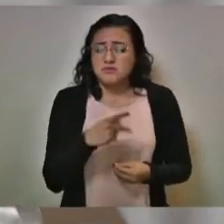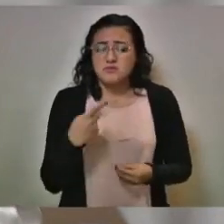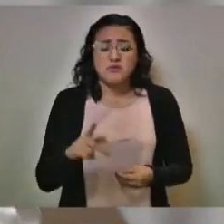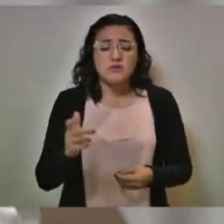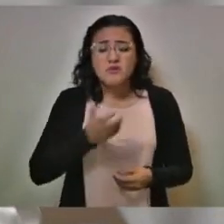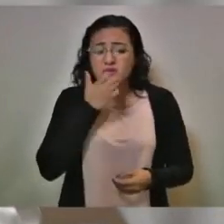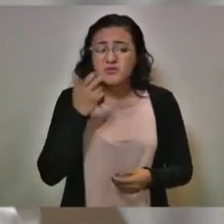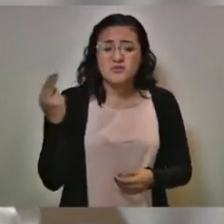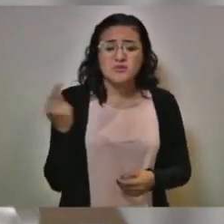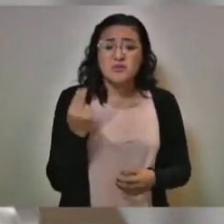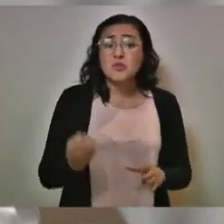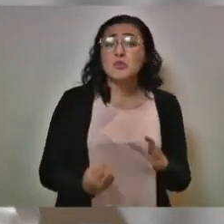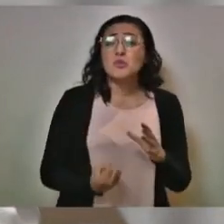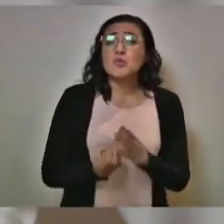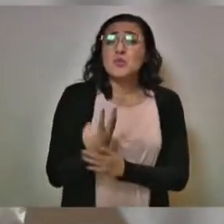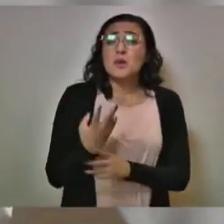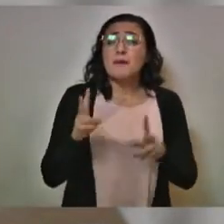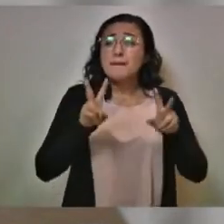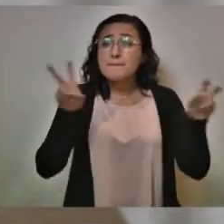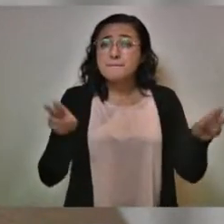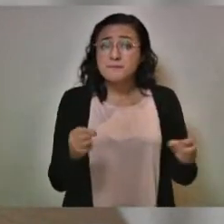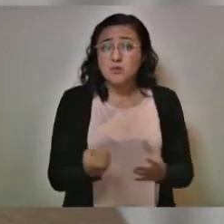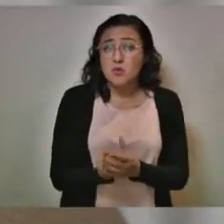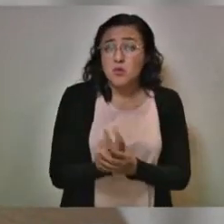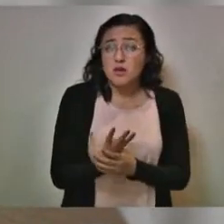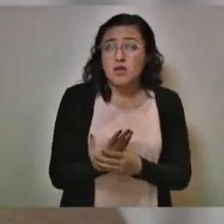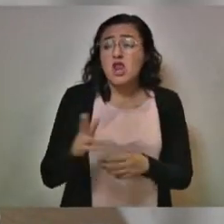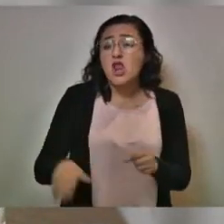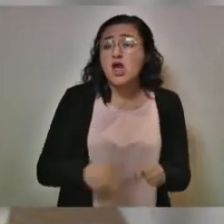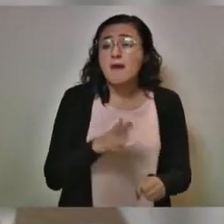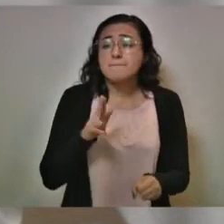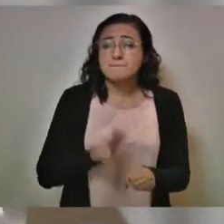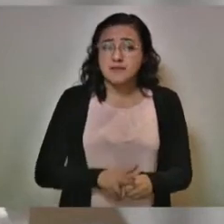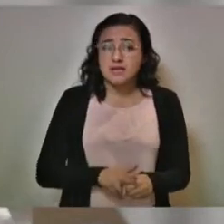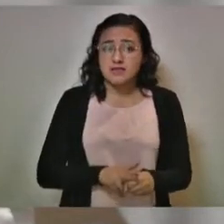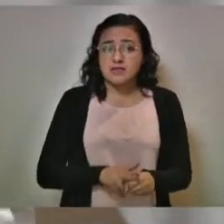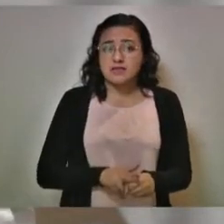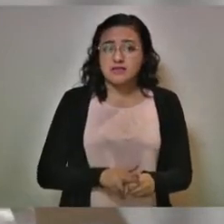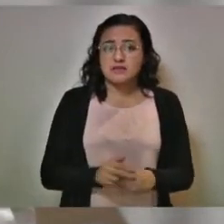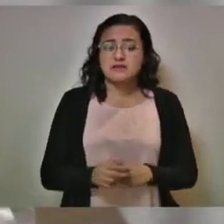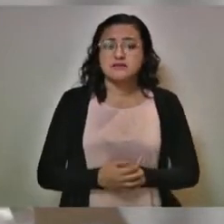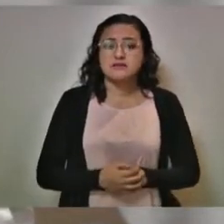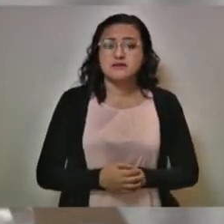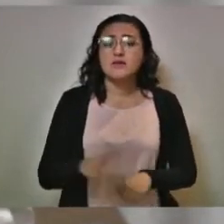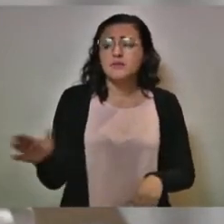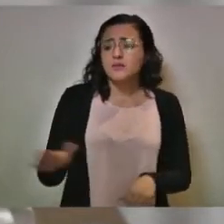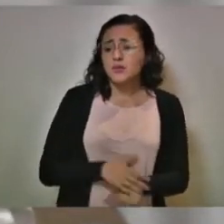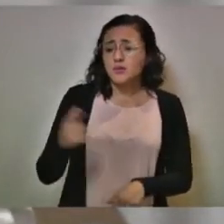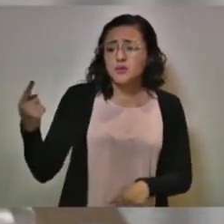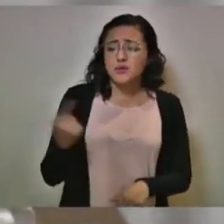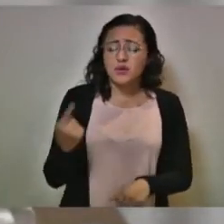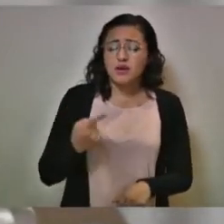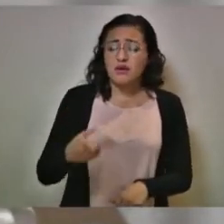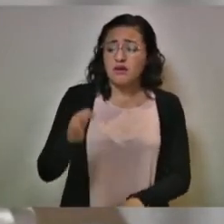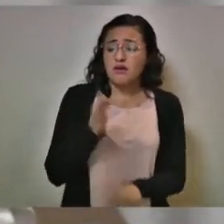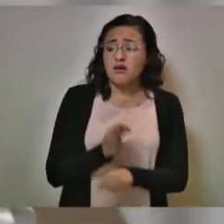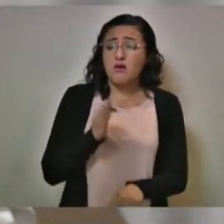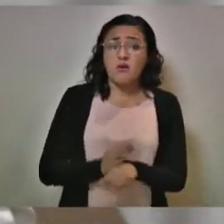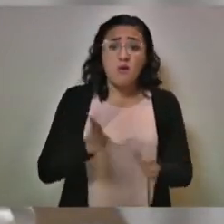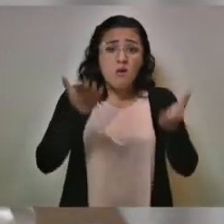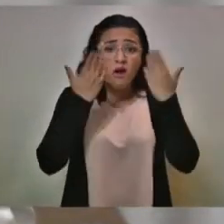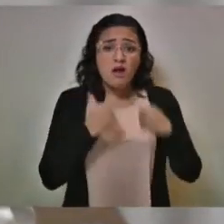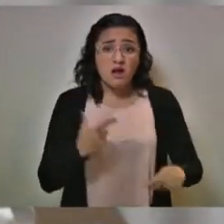de la nueva normalidad en medio de la nueva realidad, porque en tanto no haya una